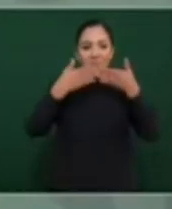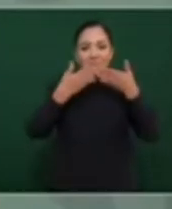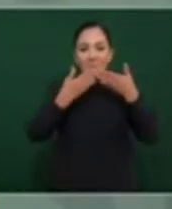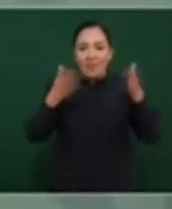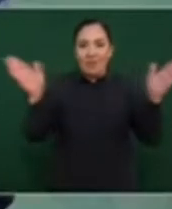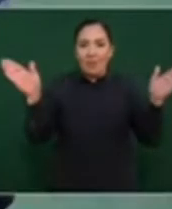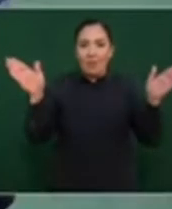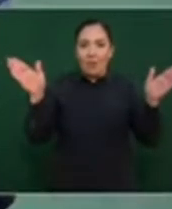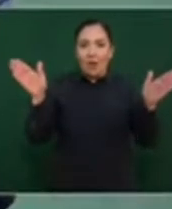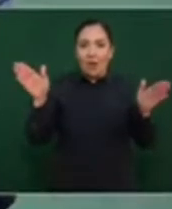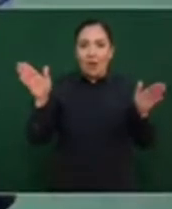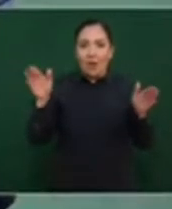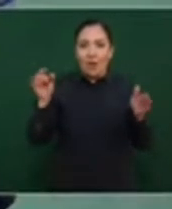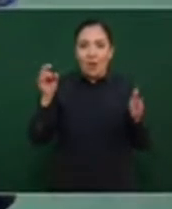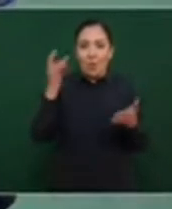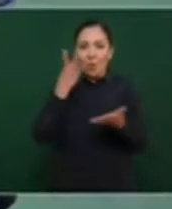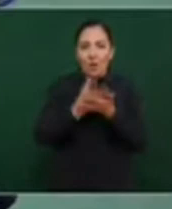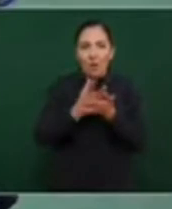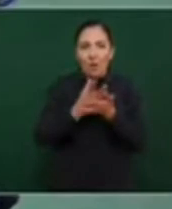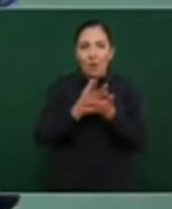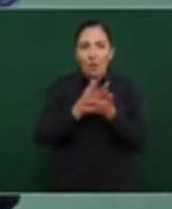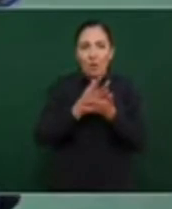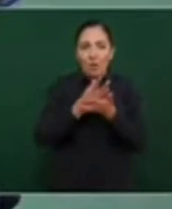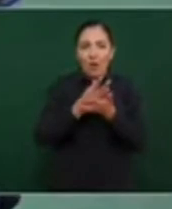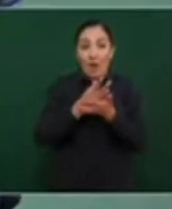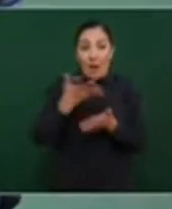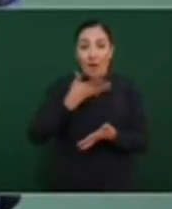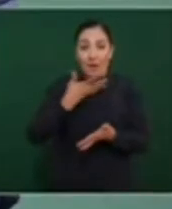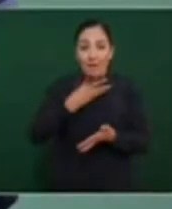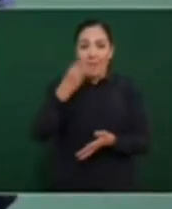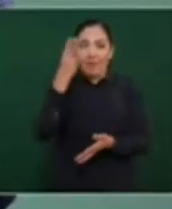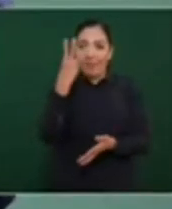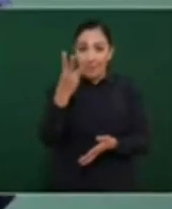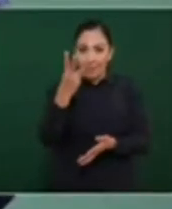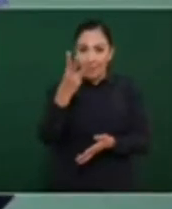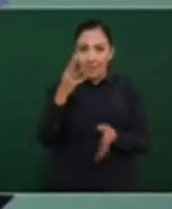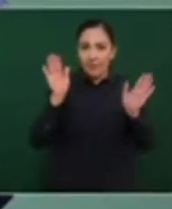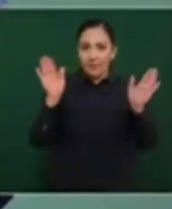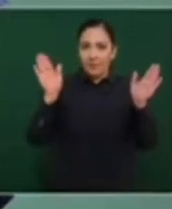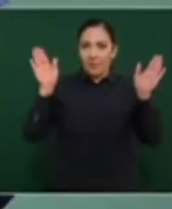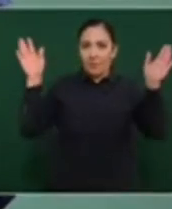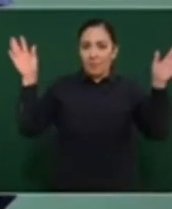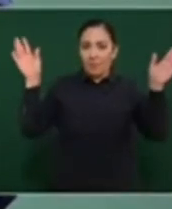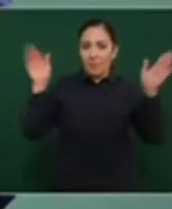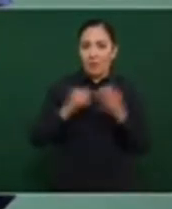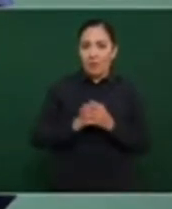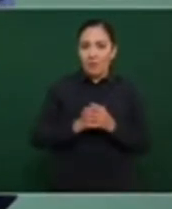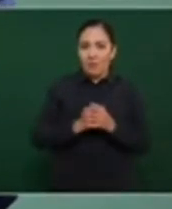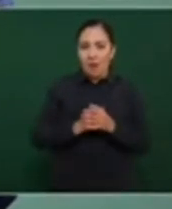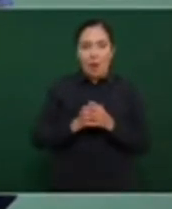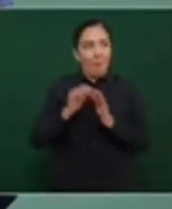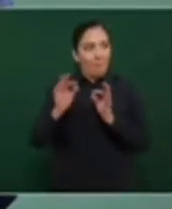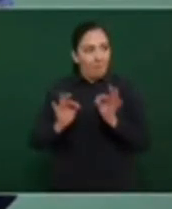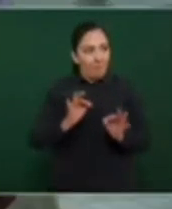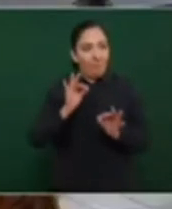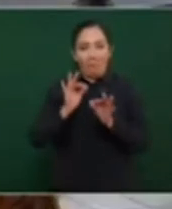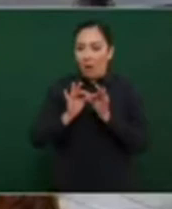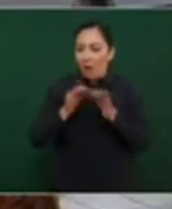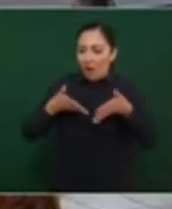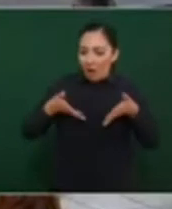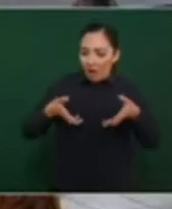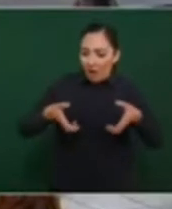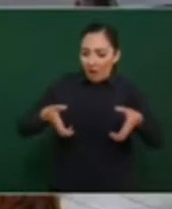tres en el mundo con pistas de calidad, de concreto,